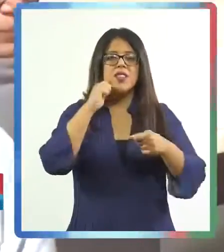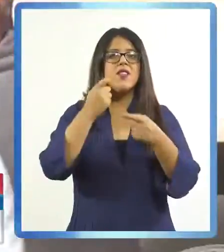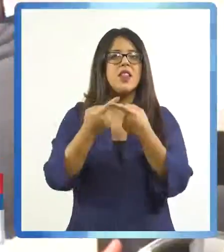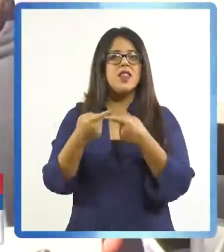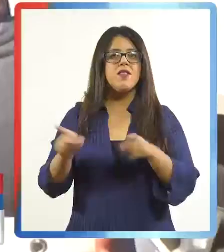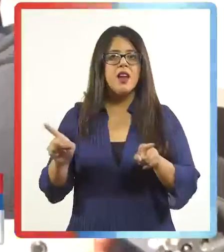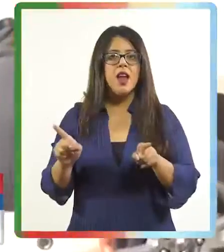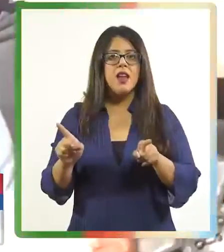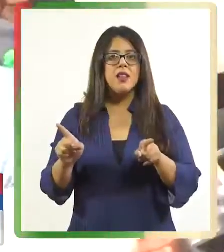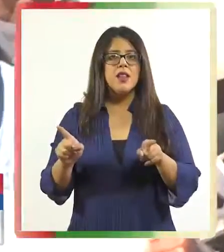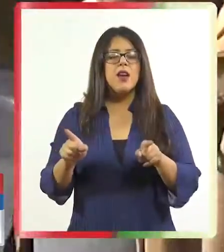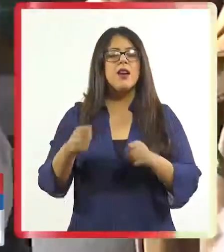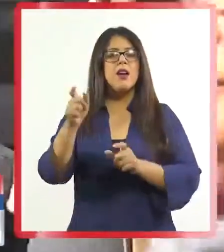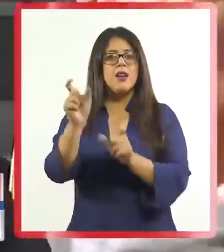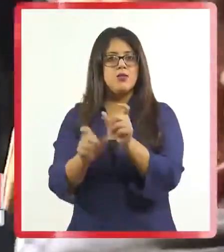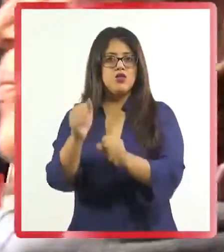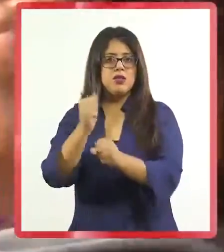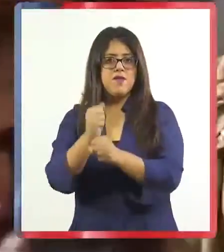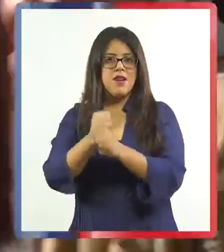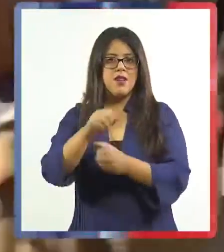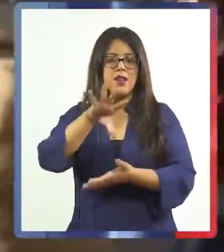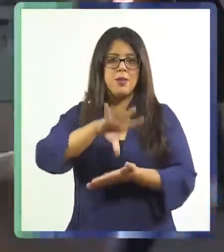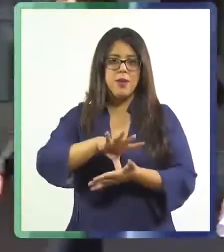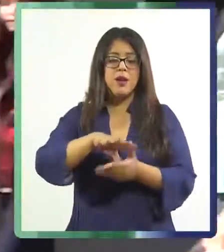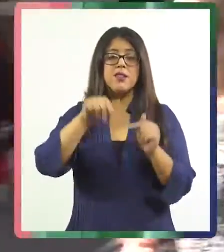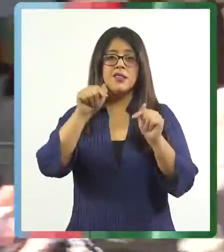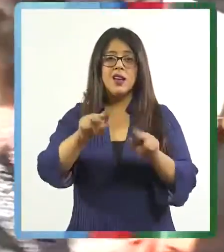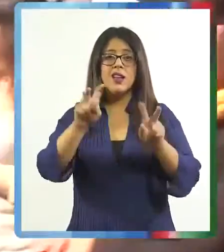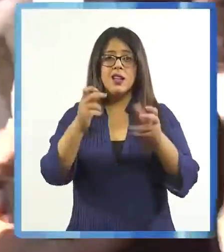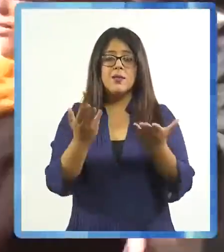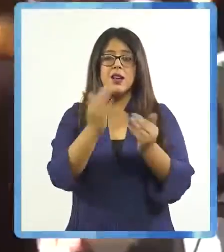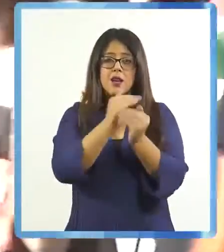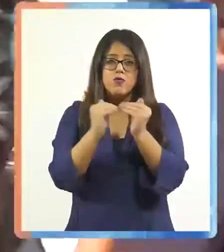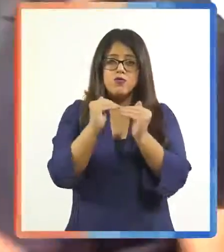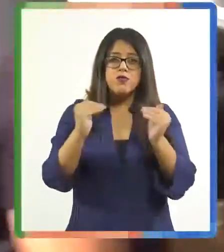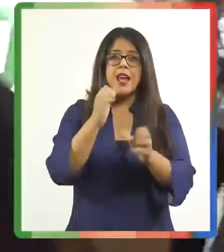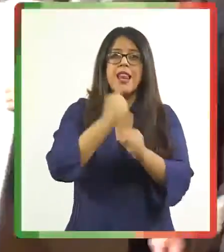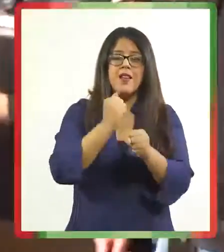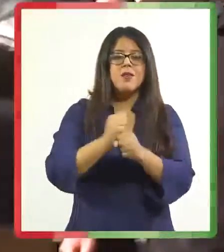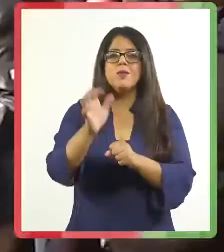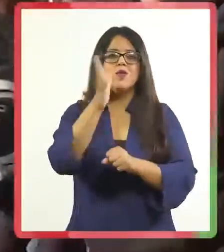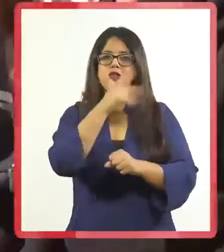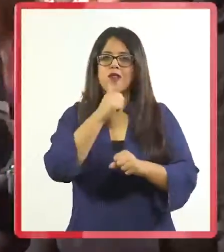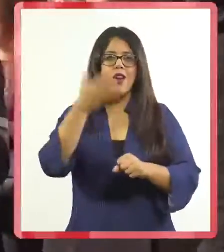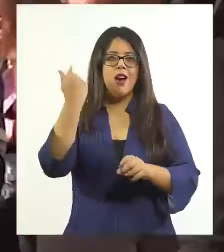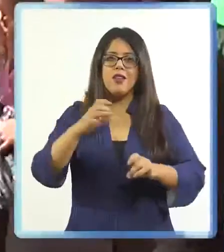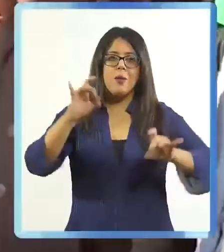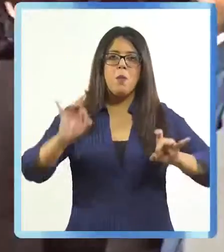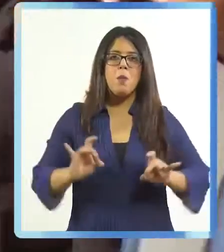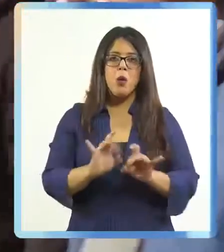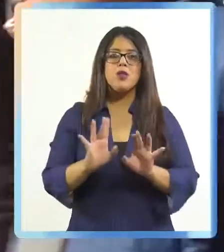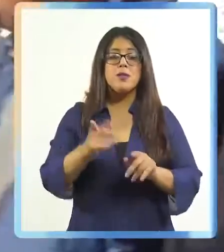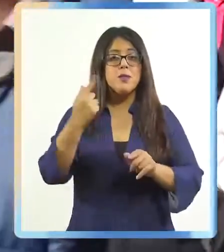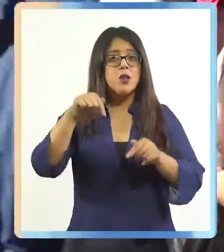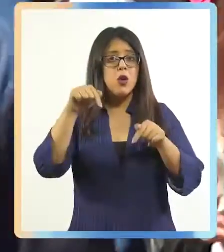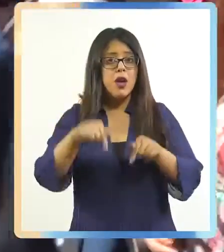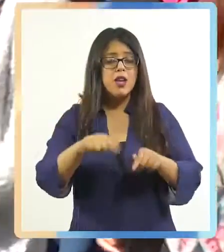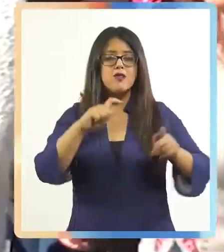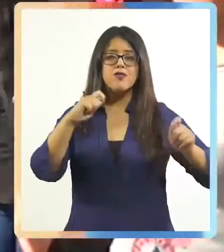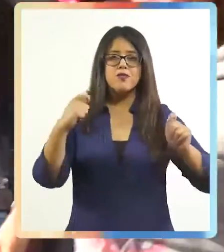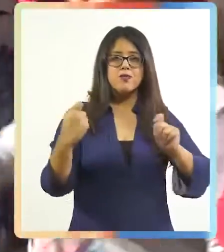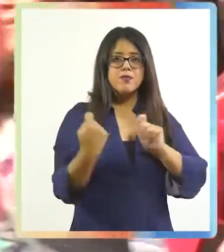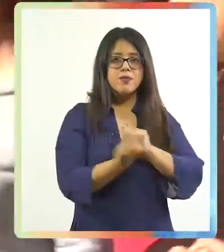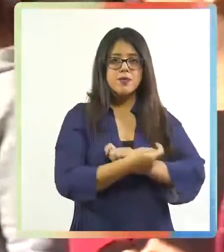Código del Trabajo tienen un trato distinto al resto de los trabajadores del país. La estabilidad laboral no estaba dentro de sus